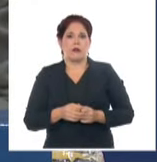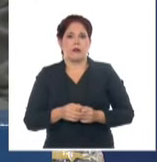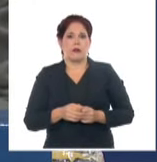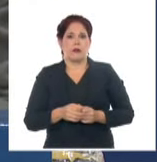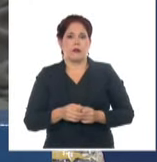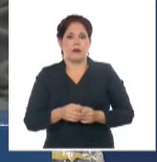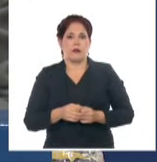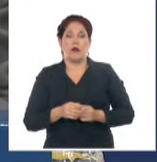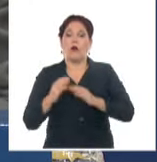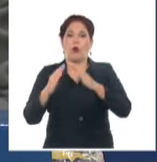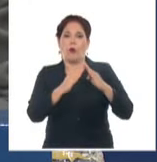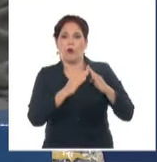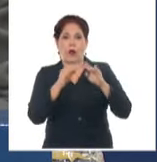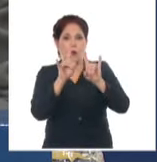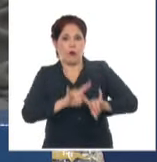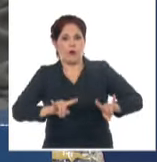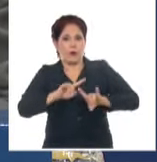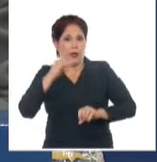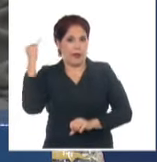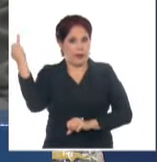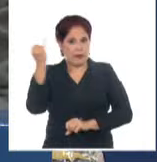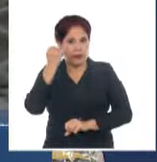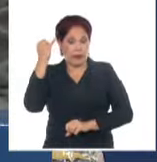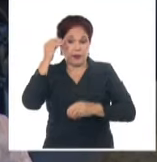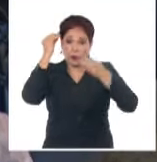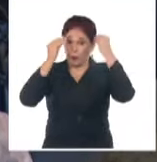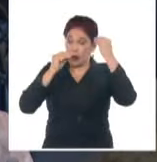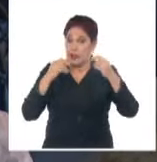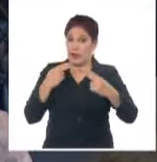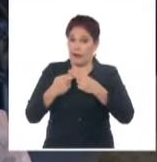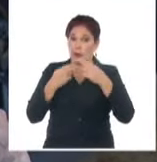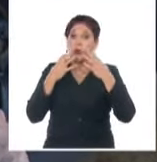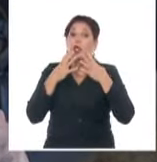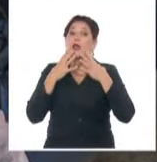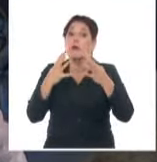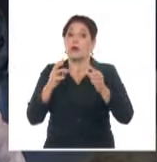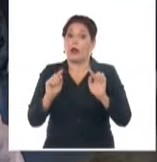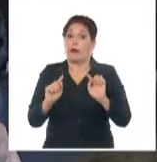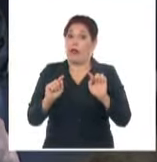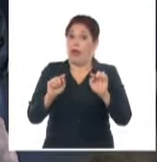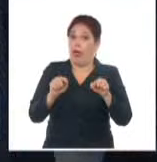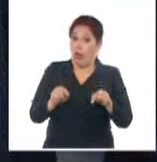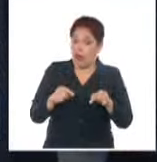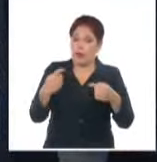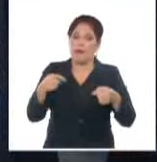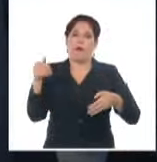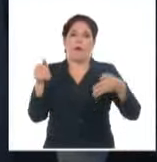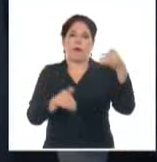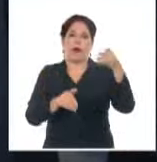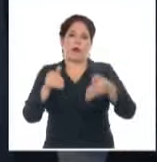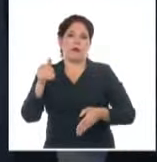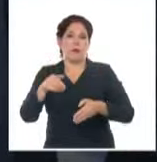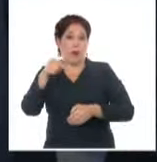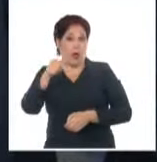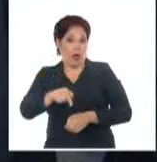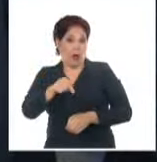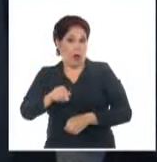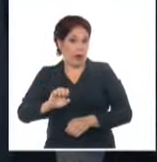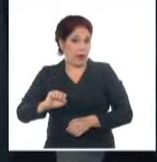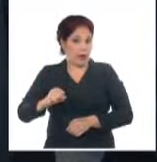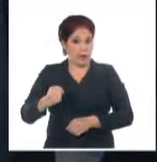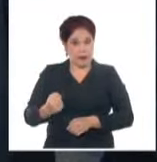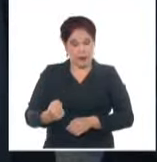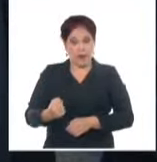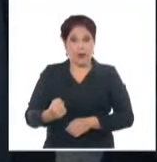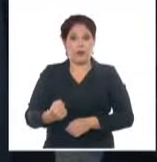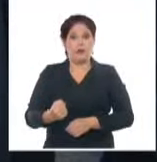por la comunidad universitaria internacional como un evento significativo en el que hay que participar. Hoy las exigencias que se